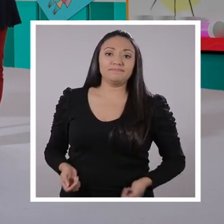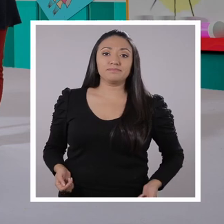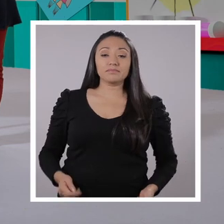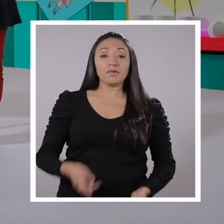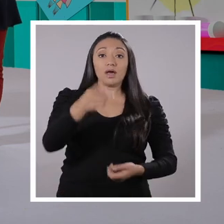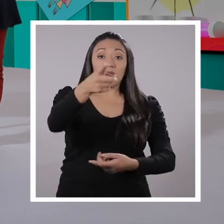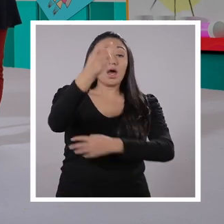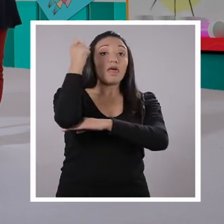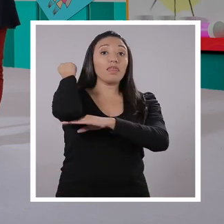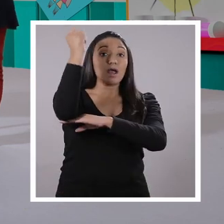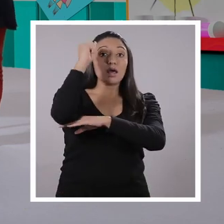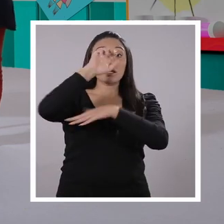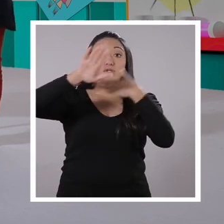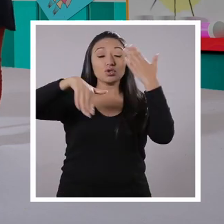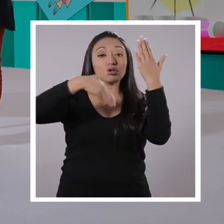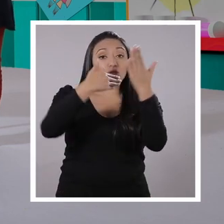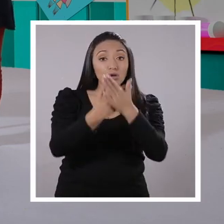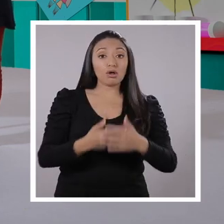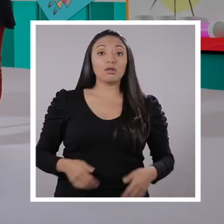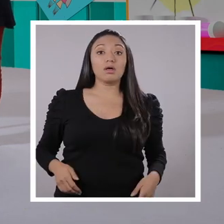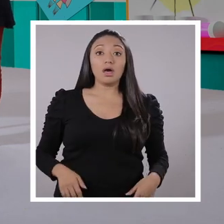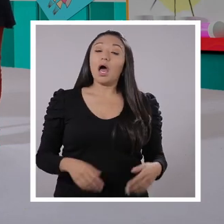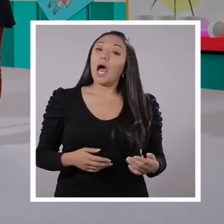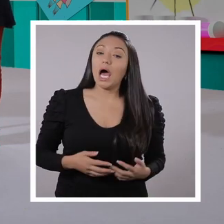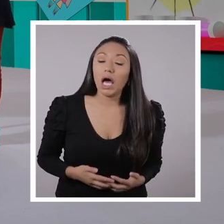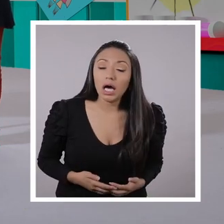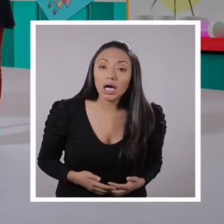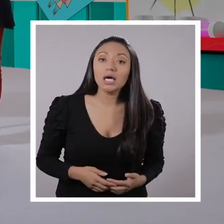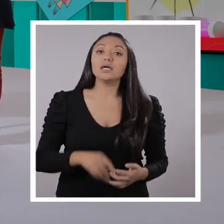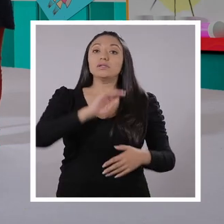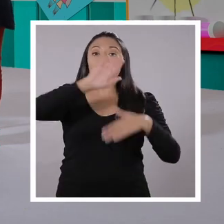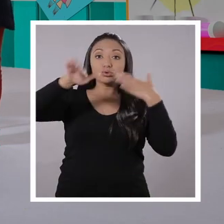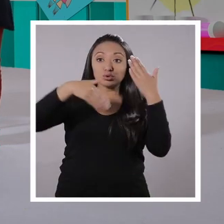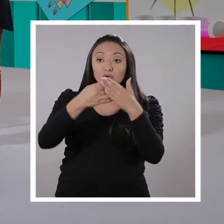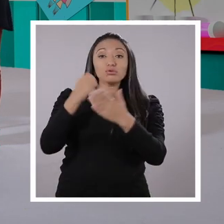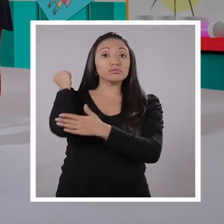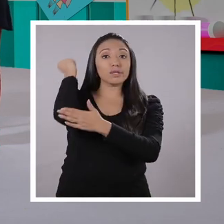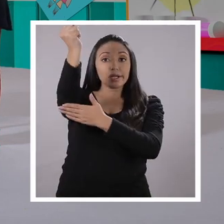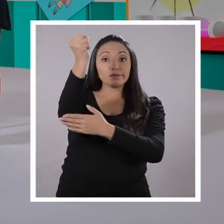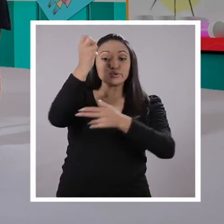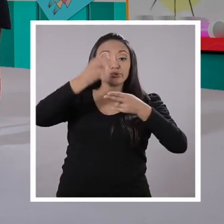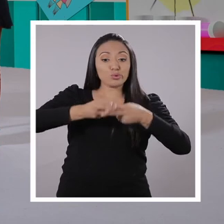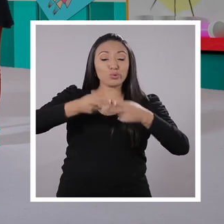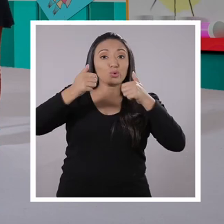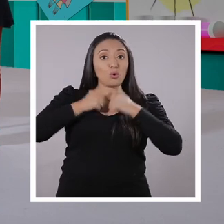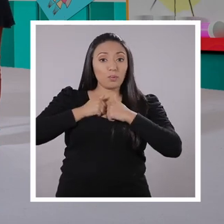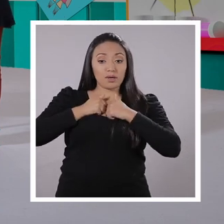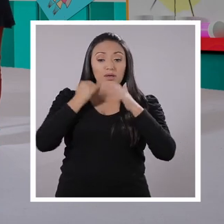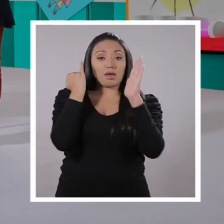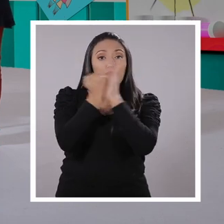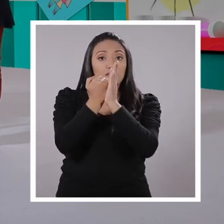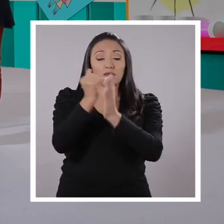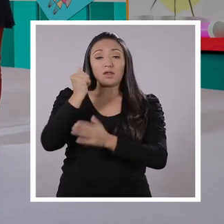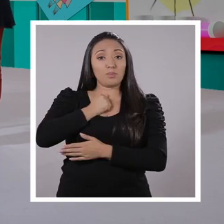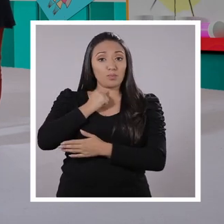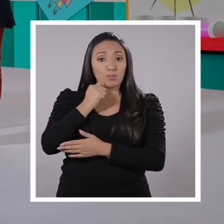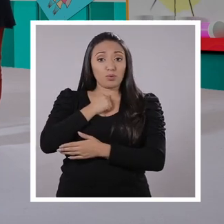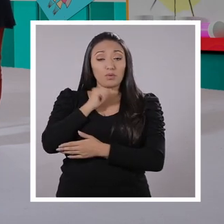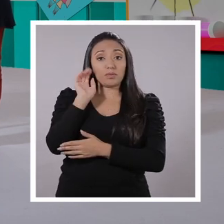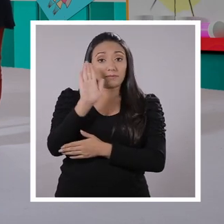nombre es muy, muy, muy importante. ¿Sabes por qué? Porque es un derecho de todos. ¡Ah! Nosotros tenemos derecho a una